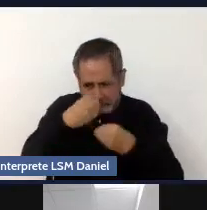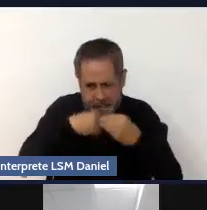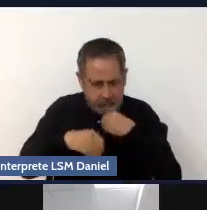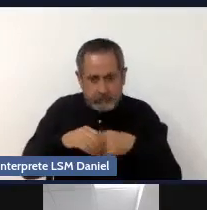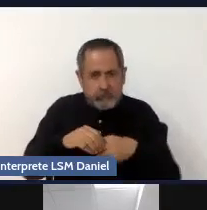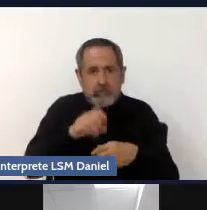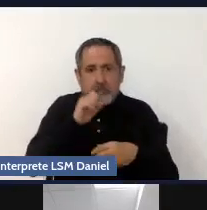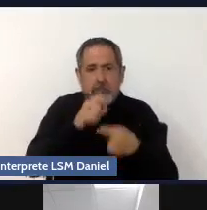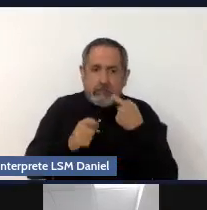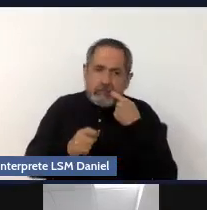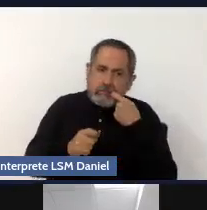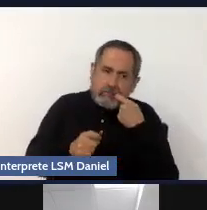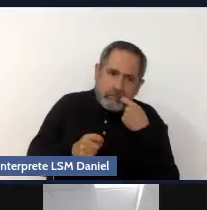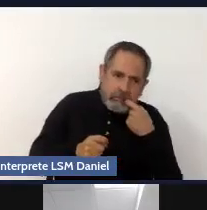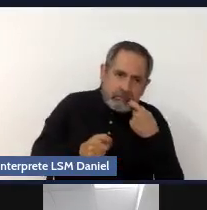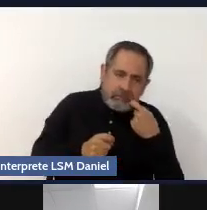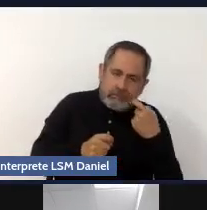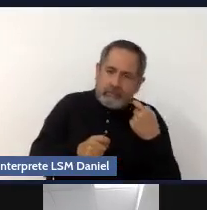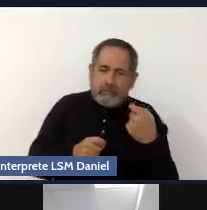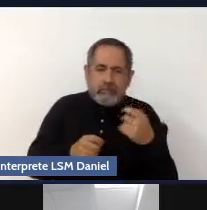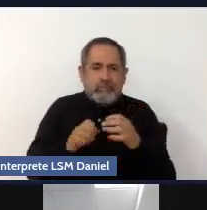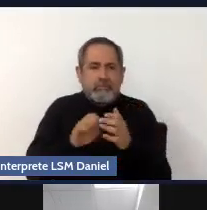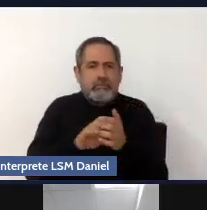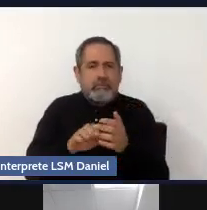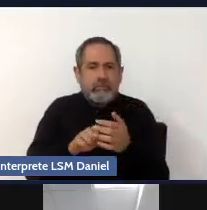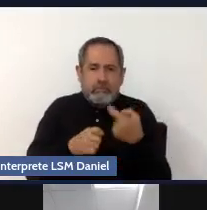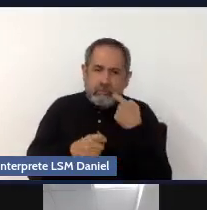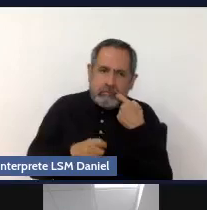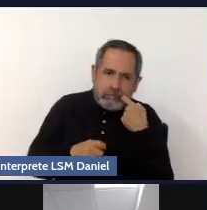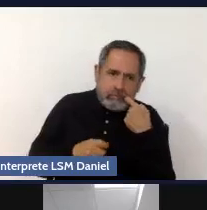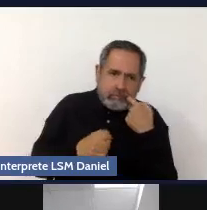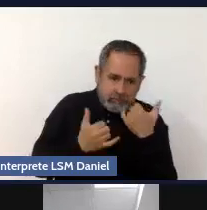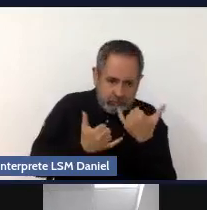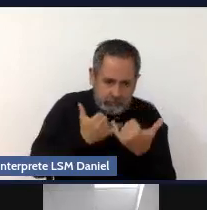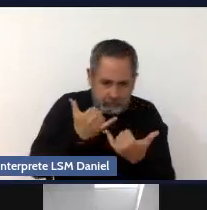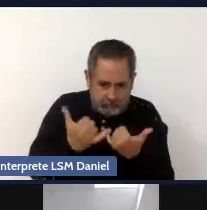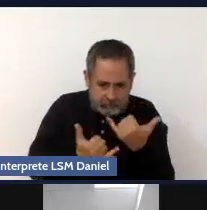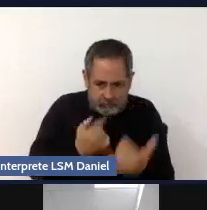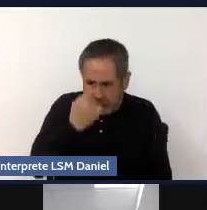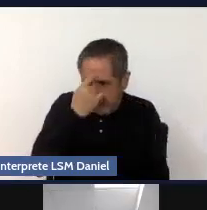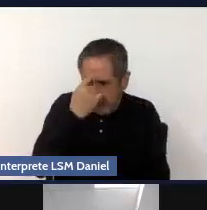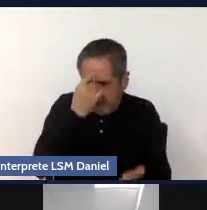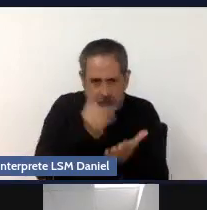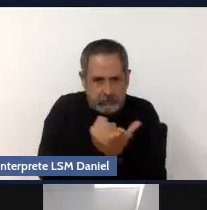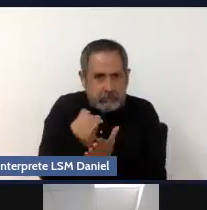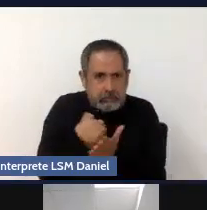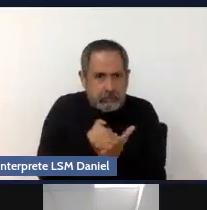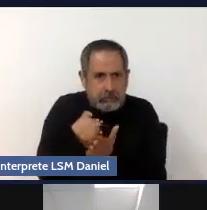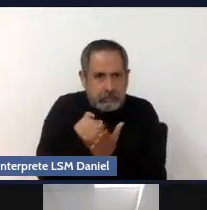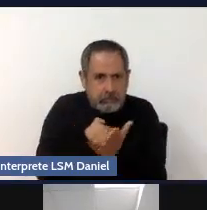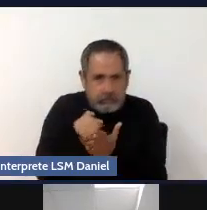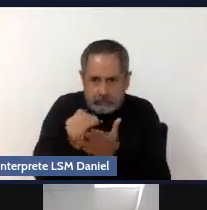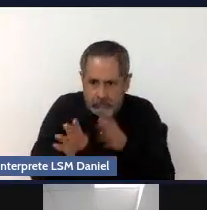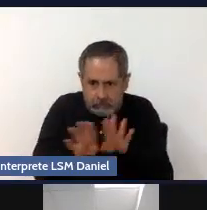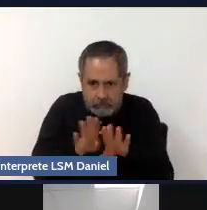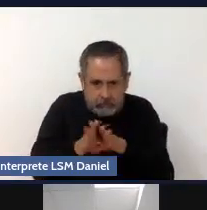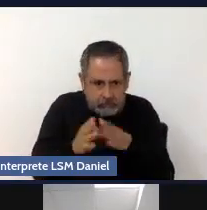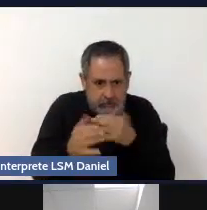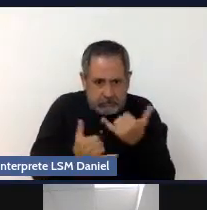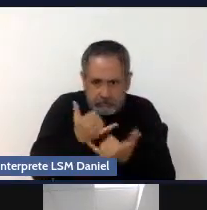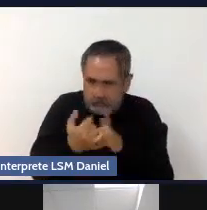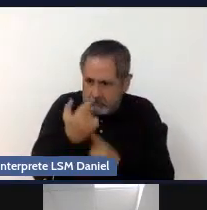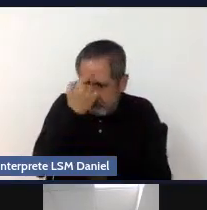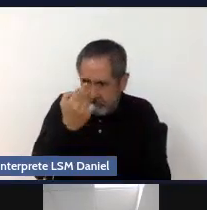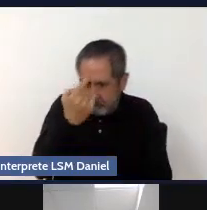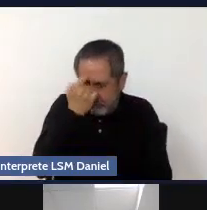también algunos hábitos como el juego, por ejemplo. Al final, tiene que ver con estas